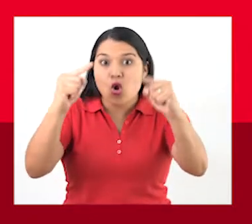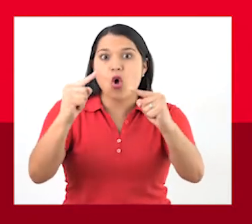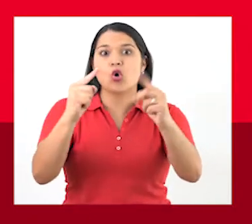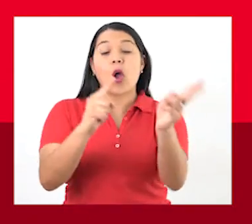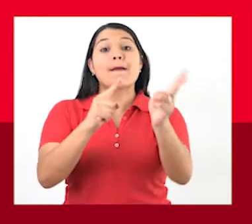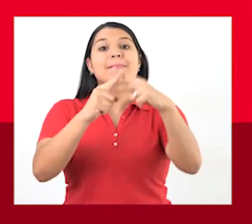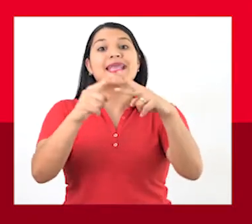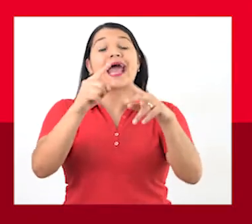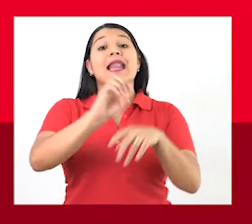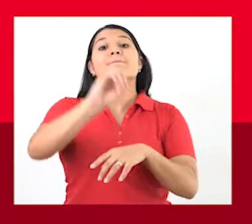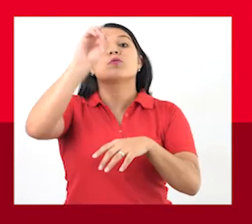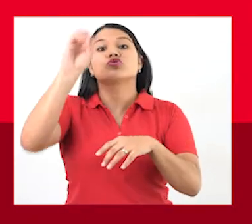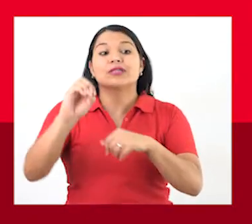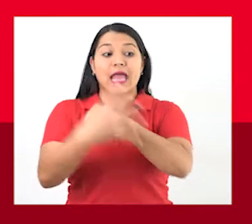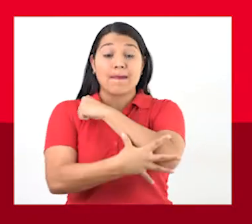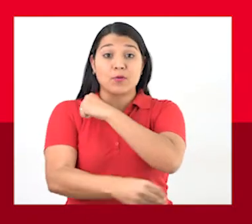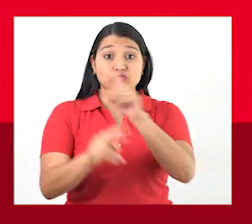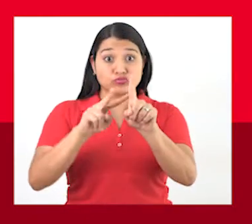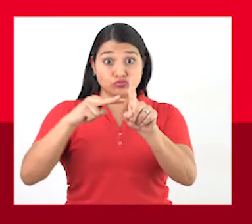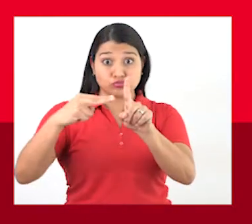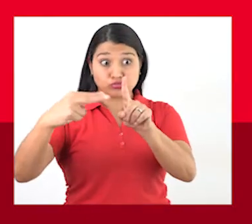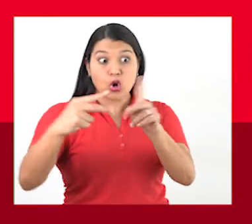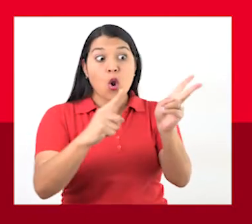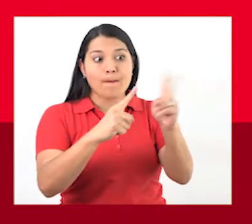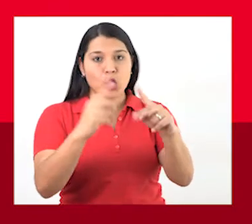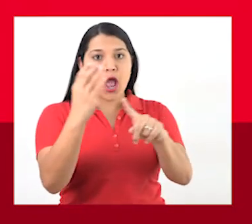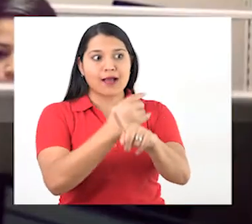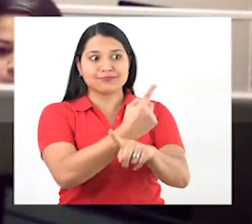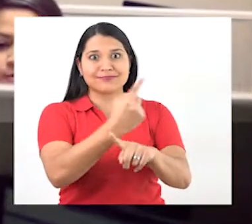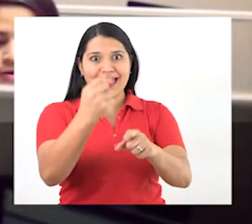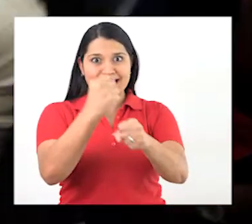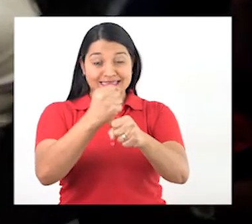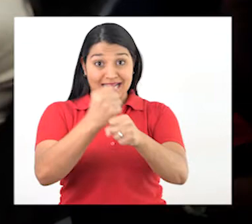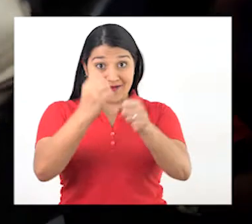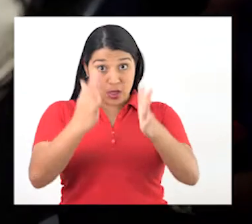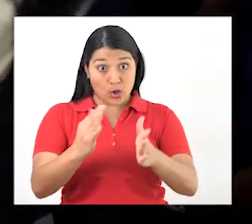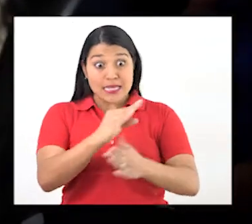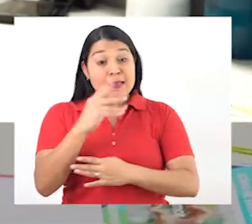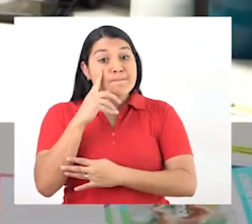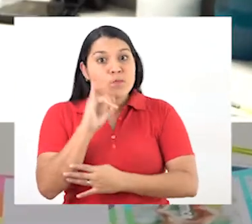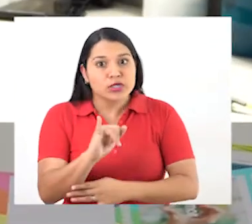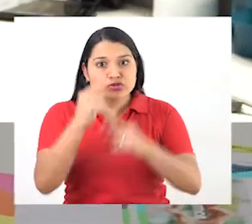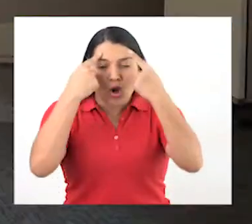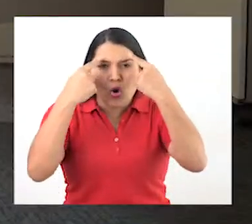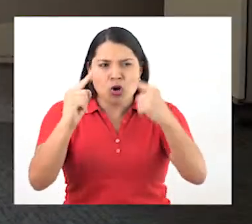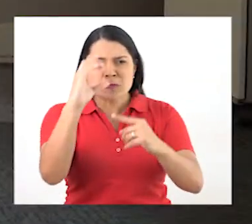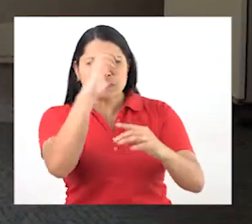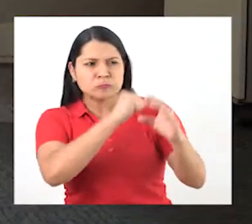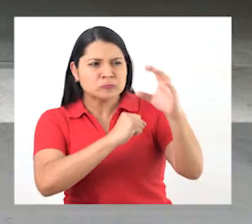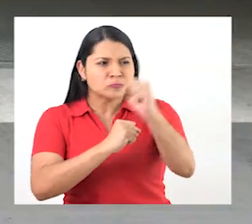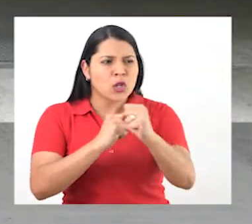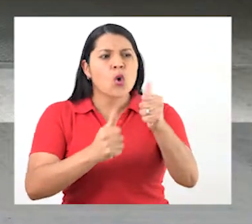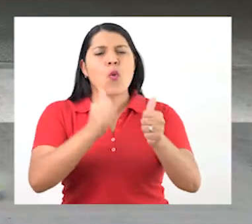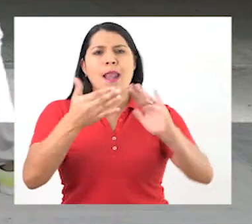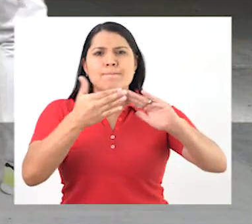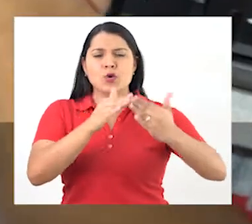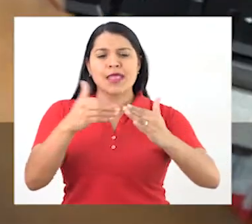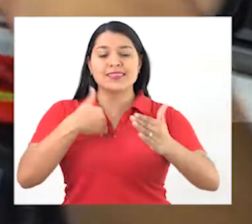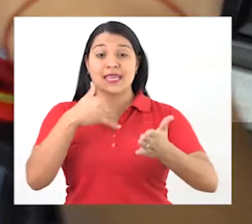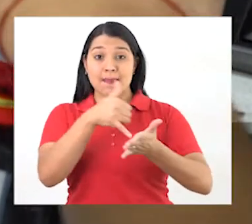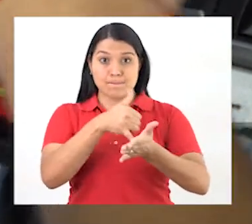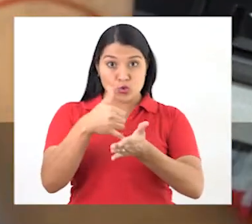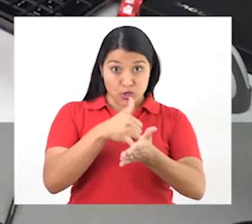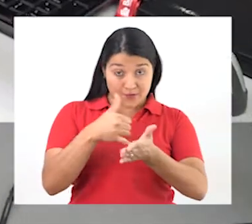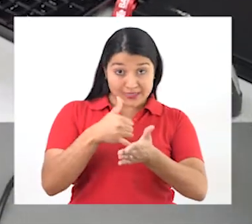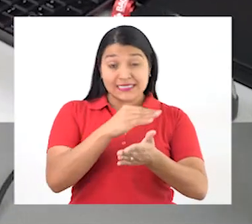índice de pobreza multidimensional empresarial a sus colaboradores. Gracias a eso, identificamos a nuestra población en